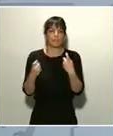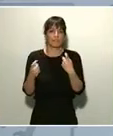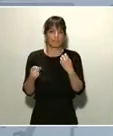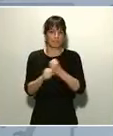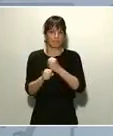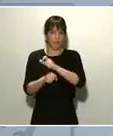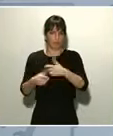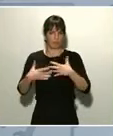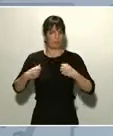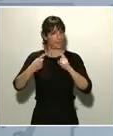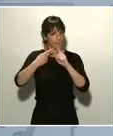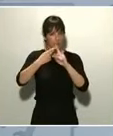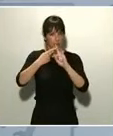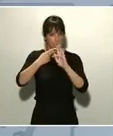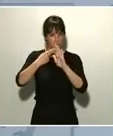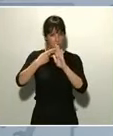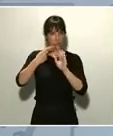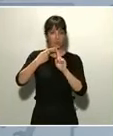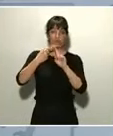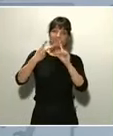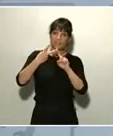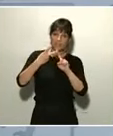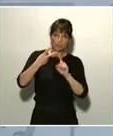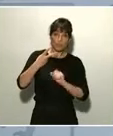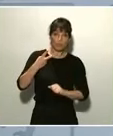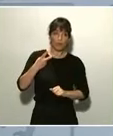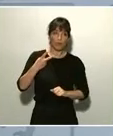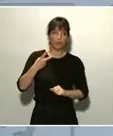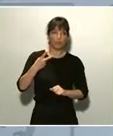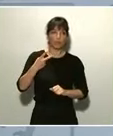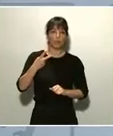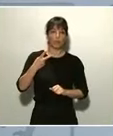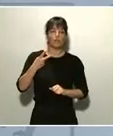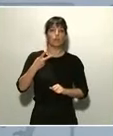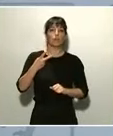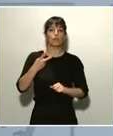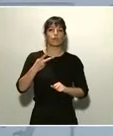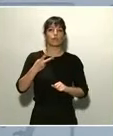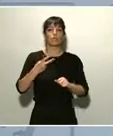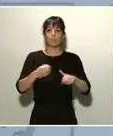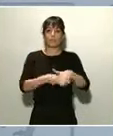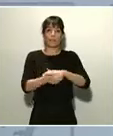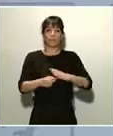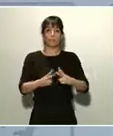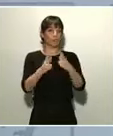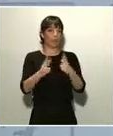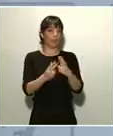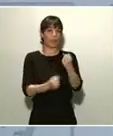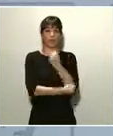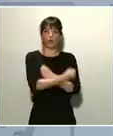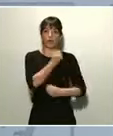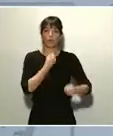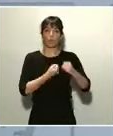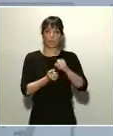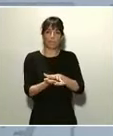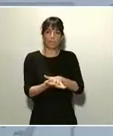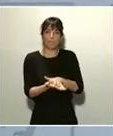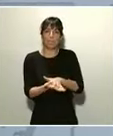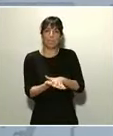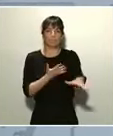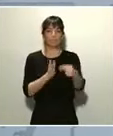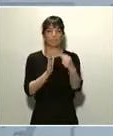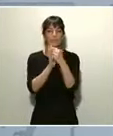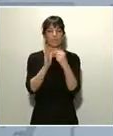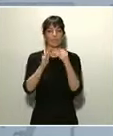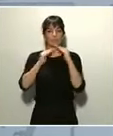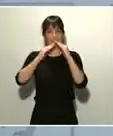primer frente. El segundo frente es todo el ámbito social y económico del impacto que tienen estas medidas de confinamiento y de frenazo